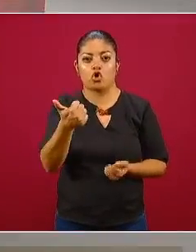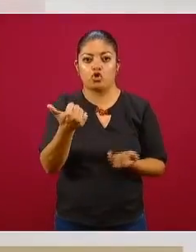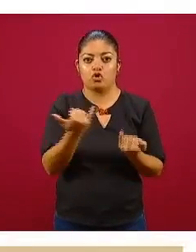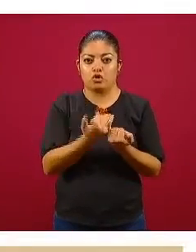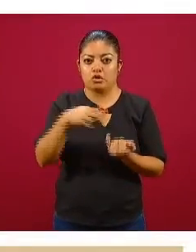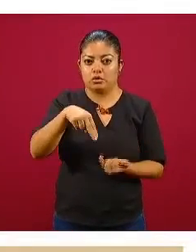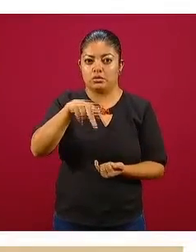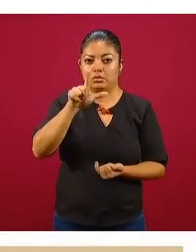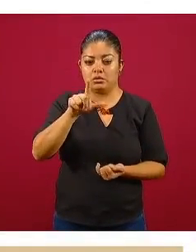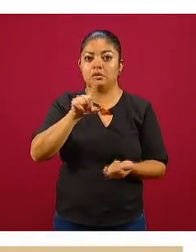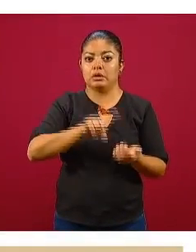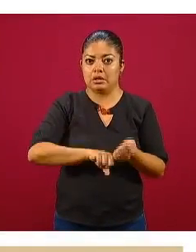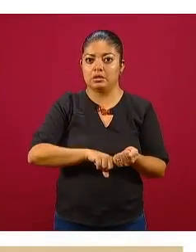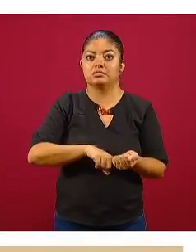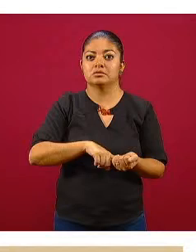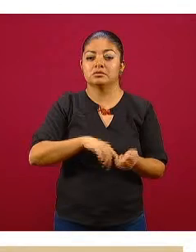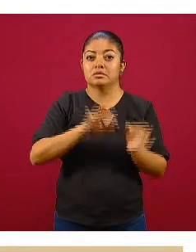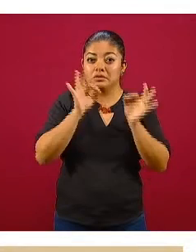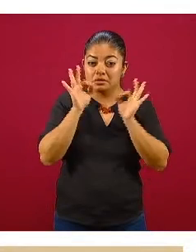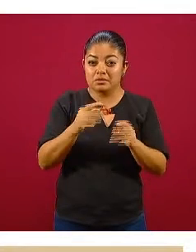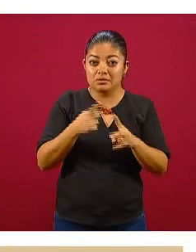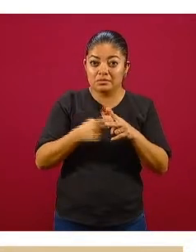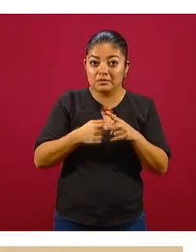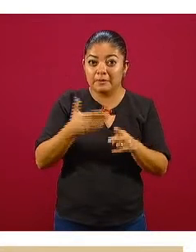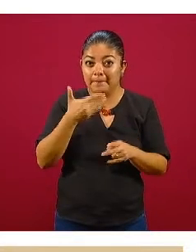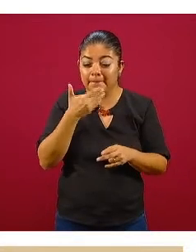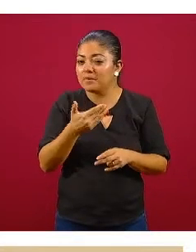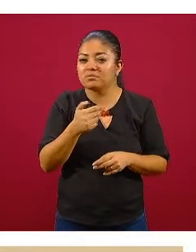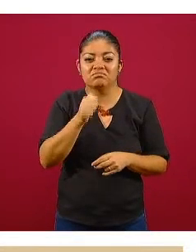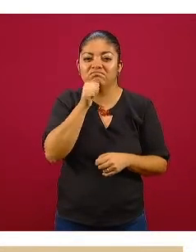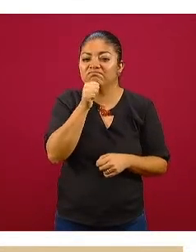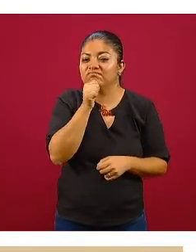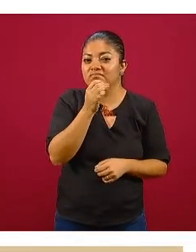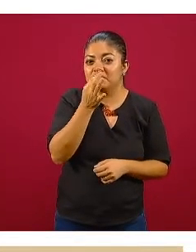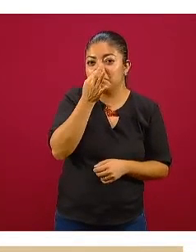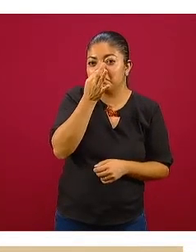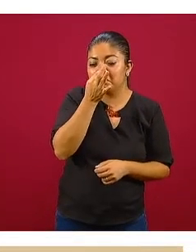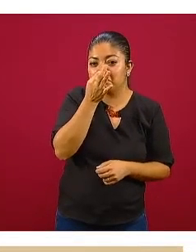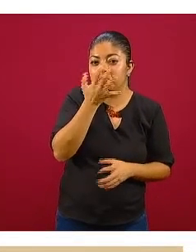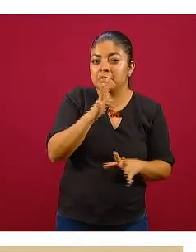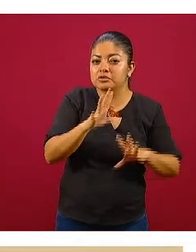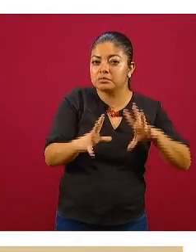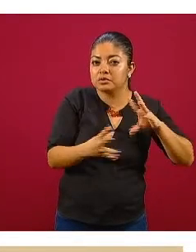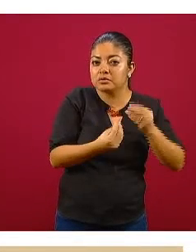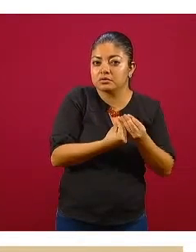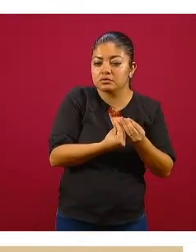todavía una predicción muy dispersa todavía muy pocos casos vamos a ver con casos sospechosos